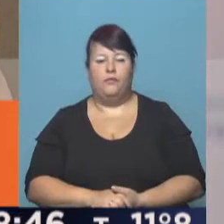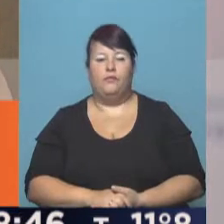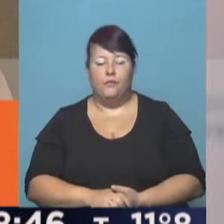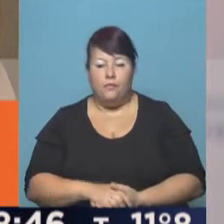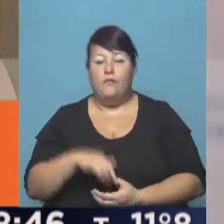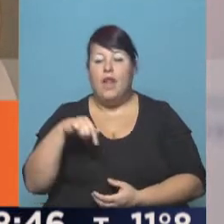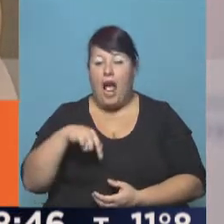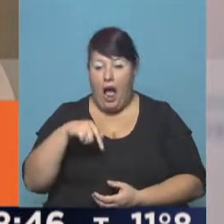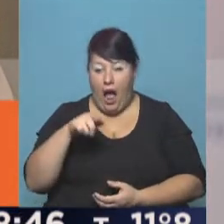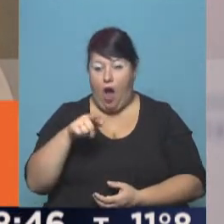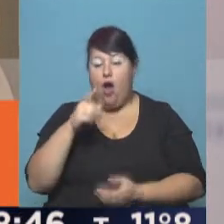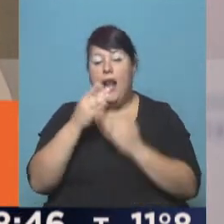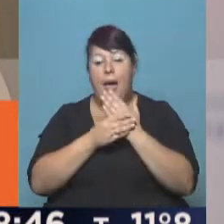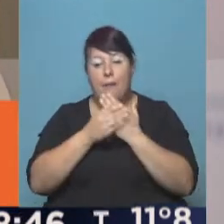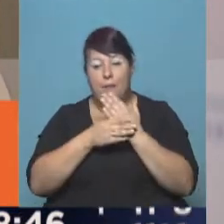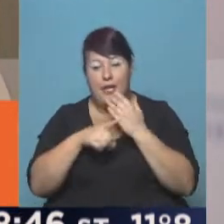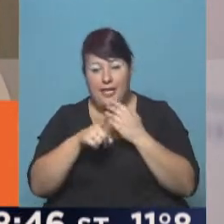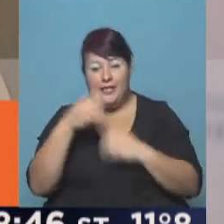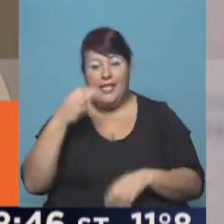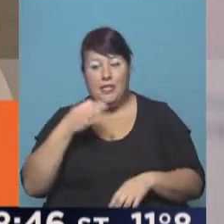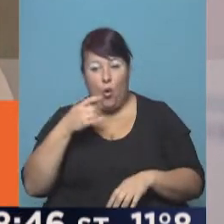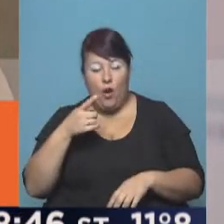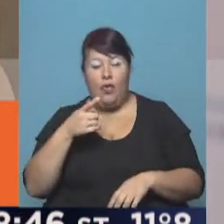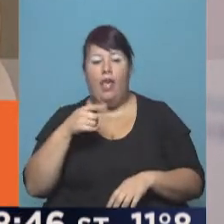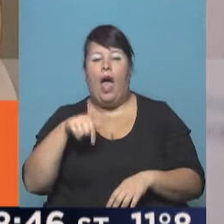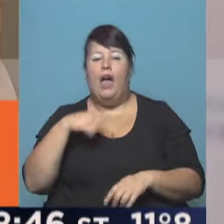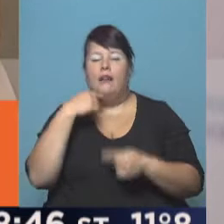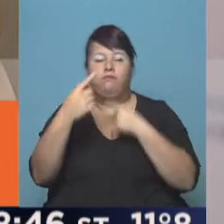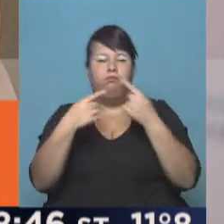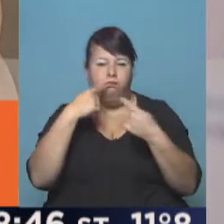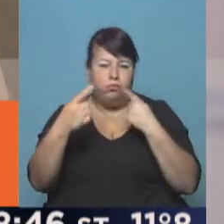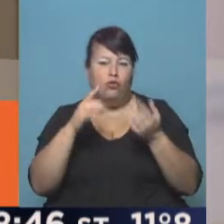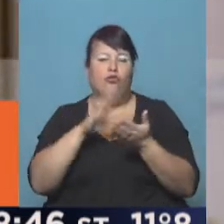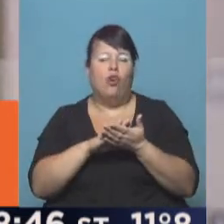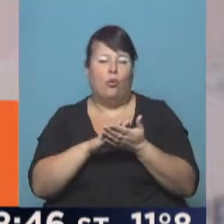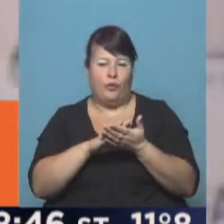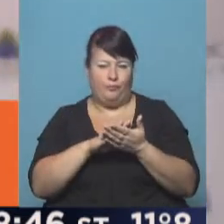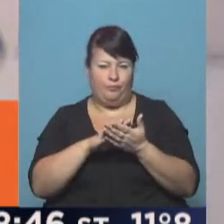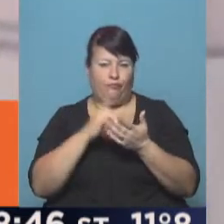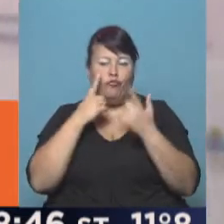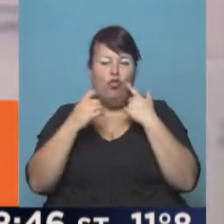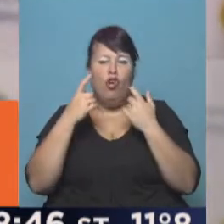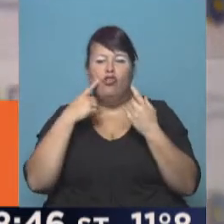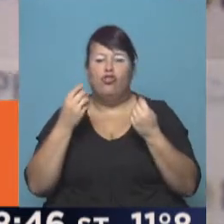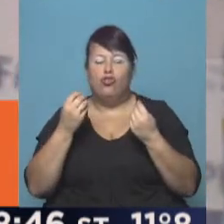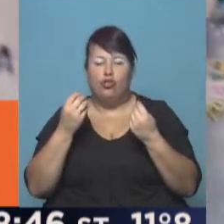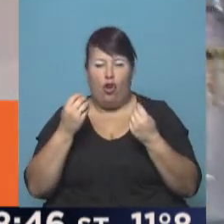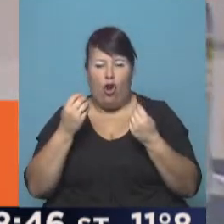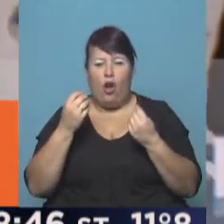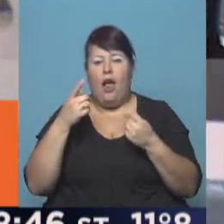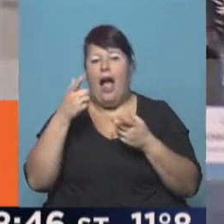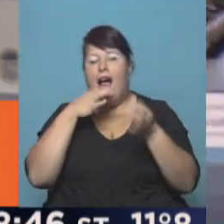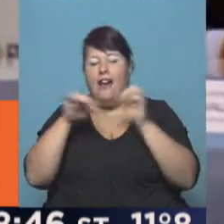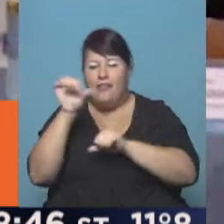Alejandro, en este momento la Ministra de Seguridad está respondiendo respecto al control que se hace de los